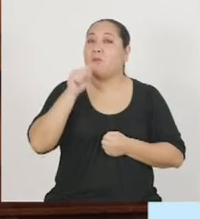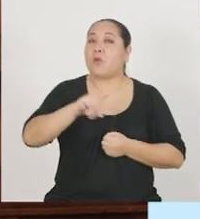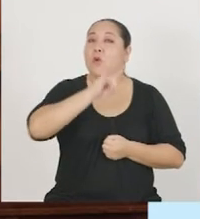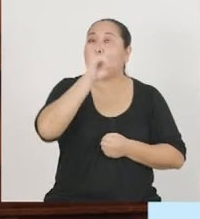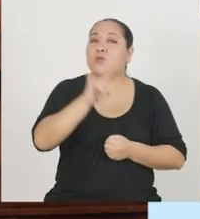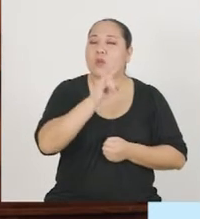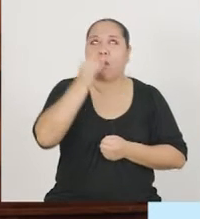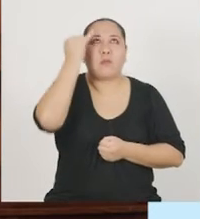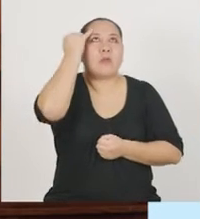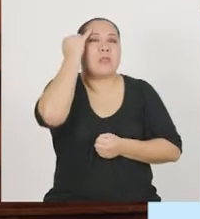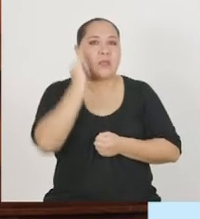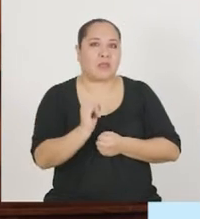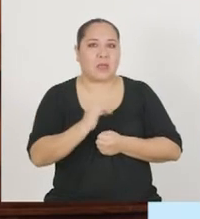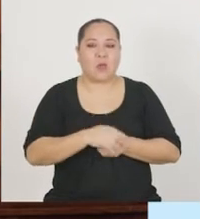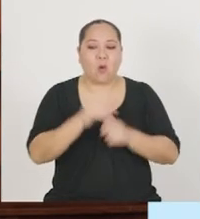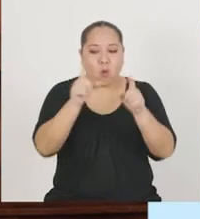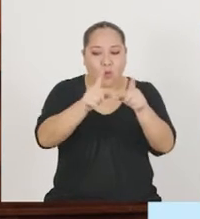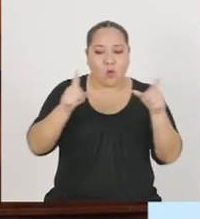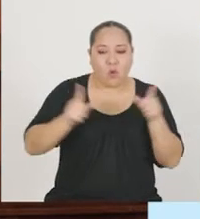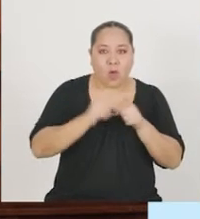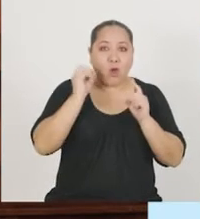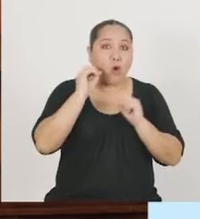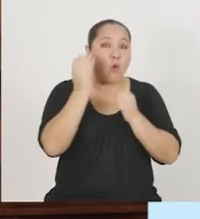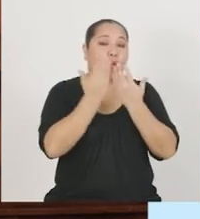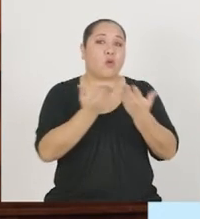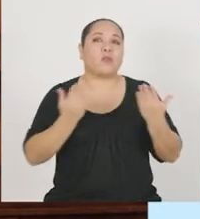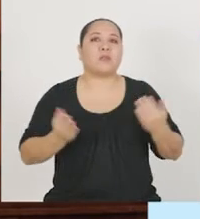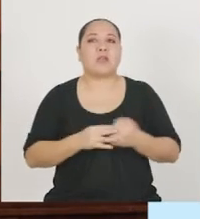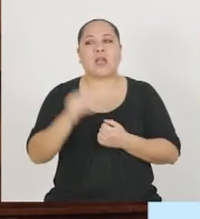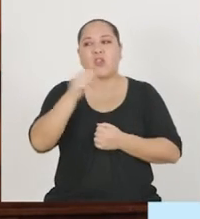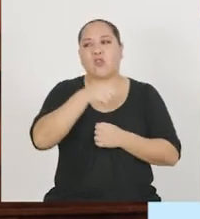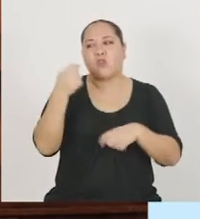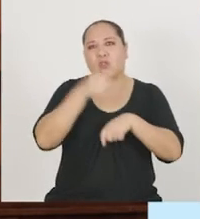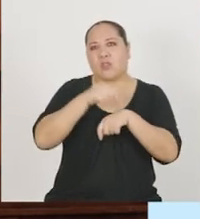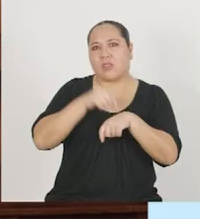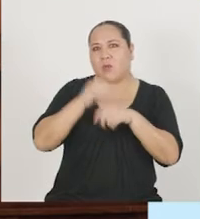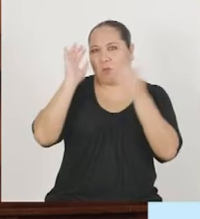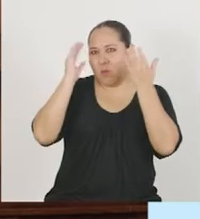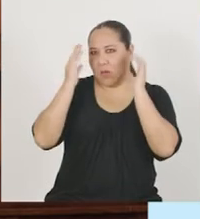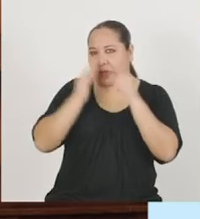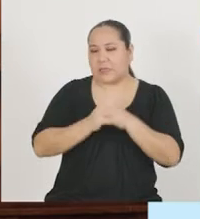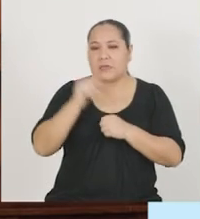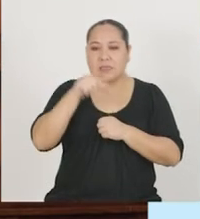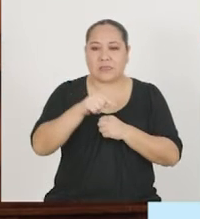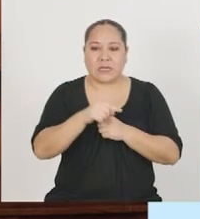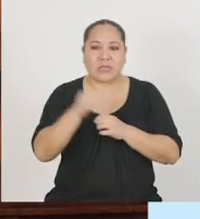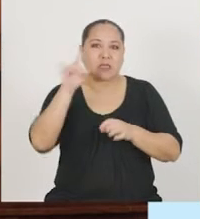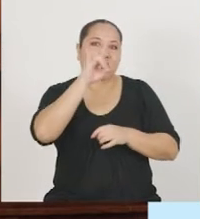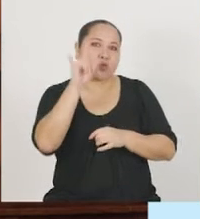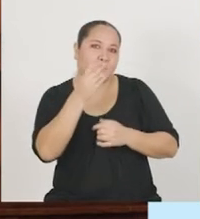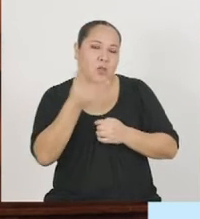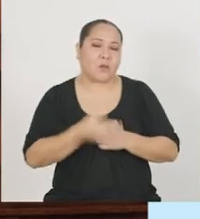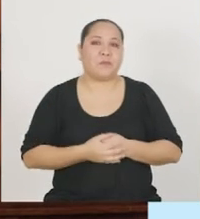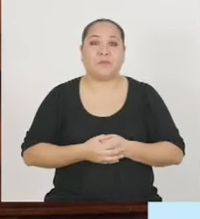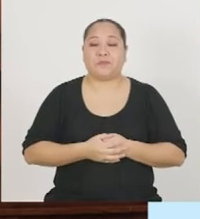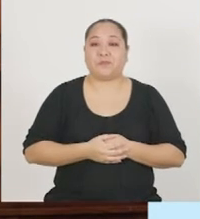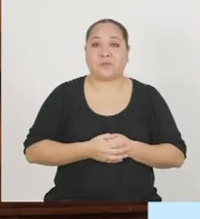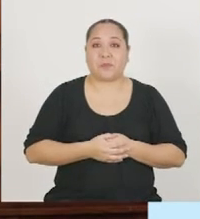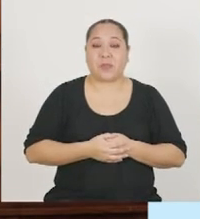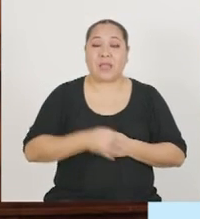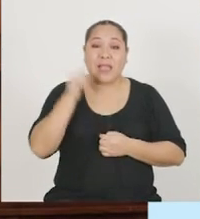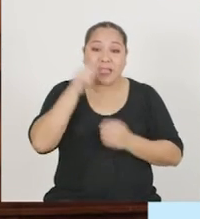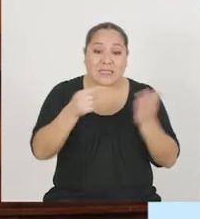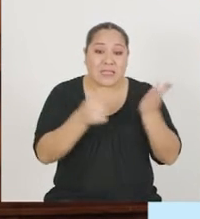ya que empleamos una idea, lugar u objeto que en otro momento similar se ha hecho uso de ella.